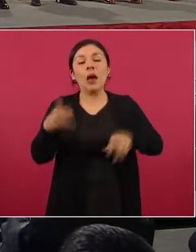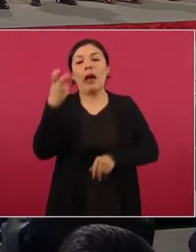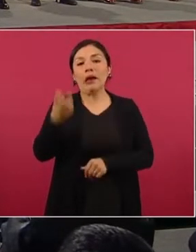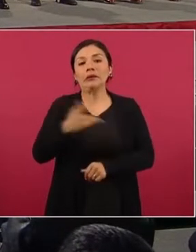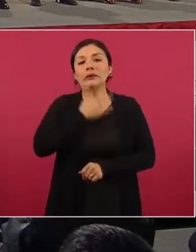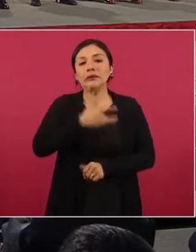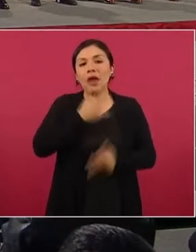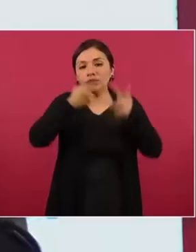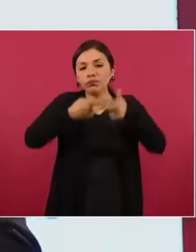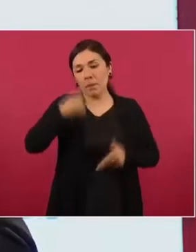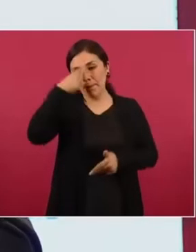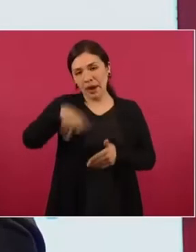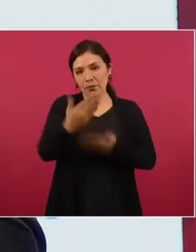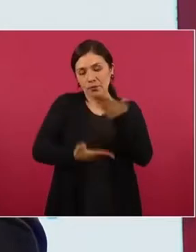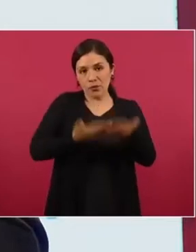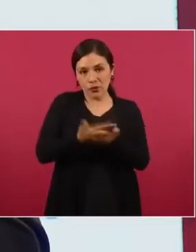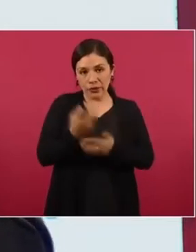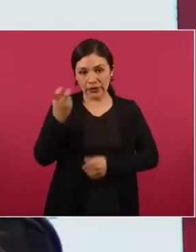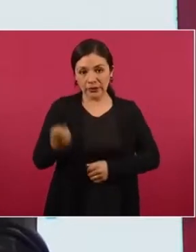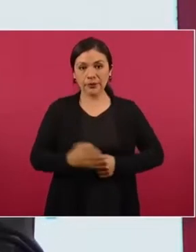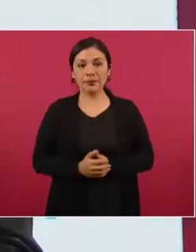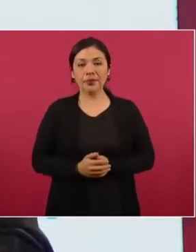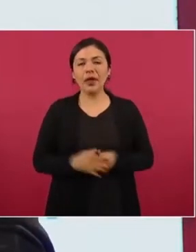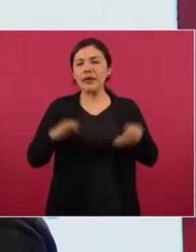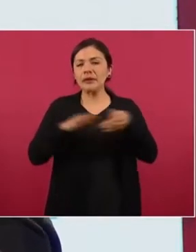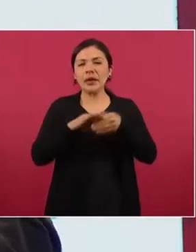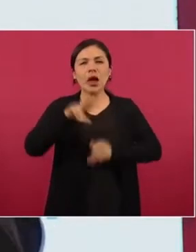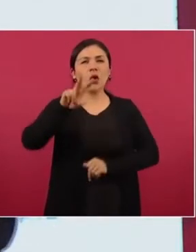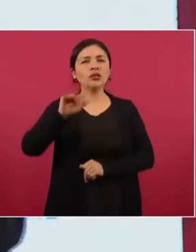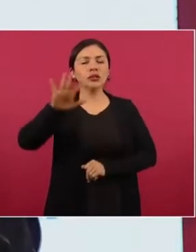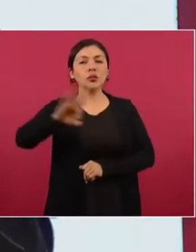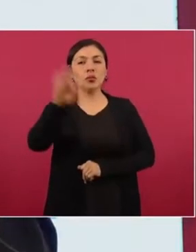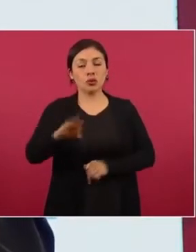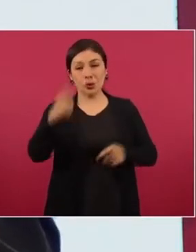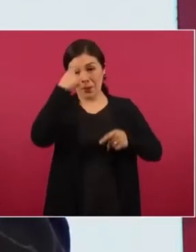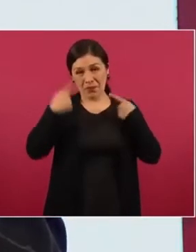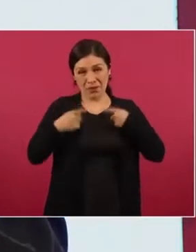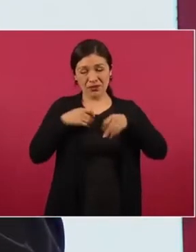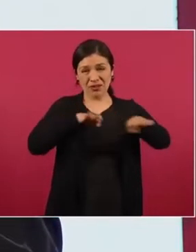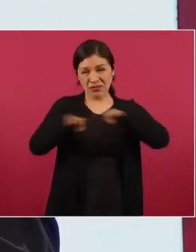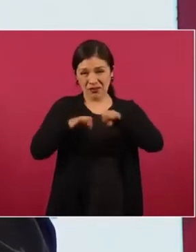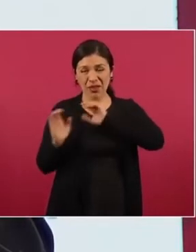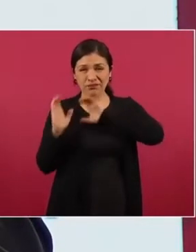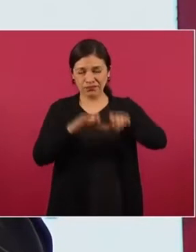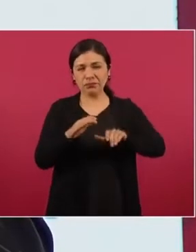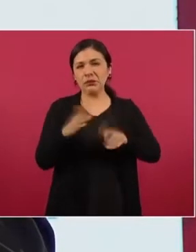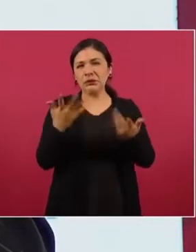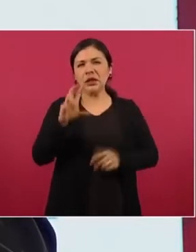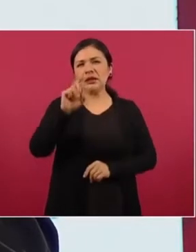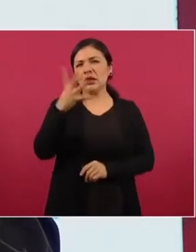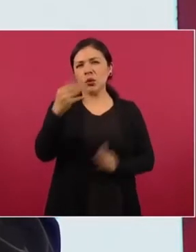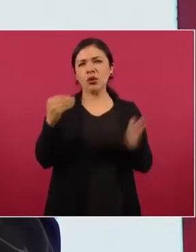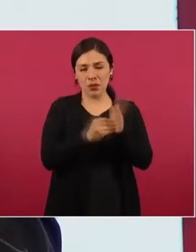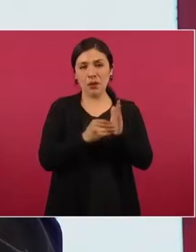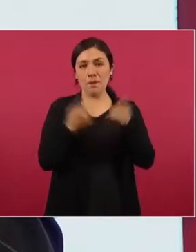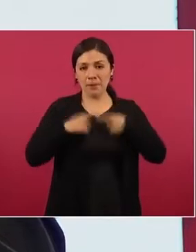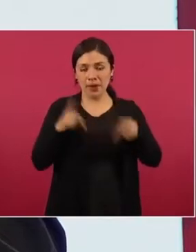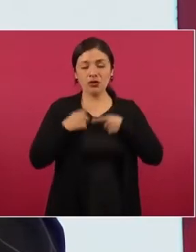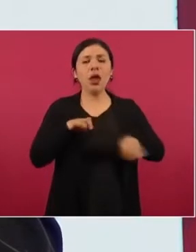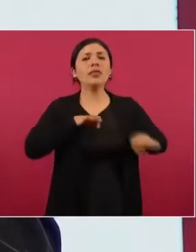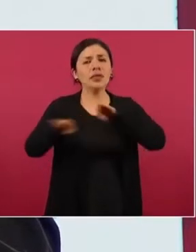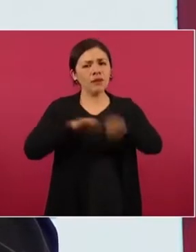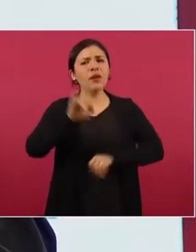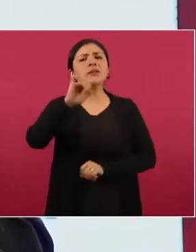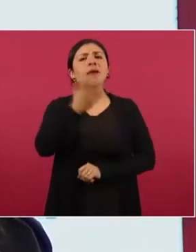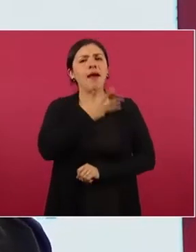para hacer esta propuesta. 85 por ciento de los trabajadores, es decir, el 34 mil, son trabajadores que